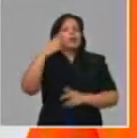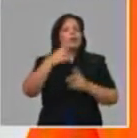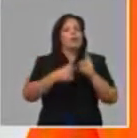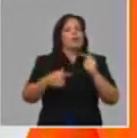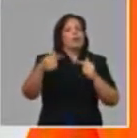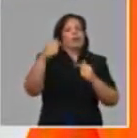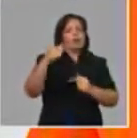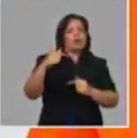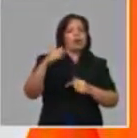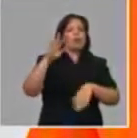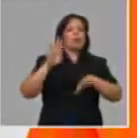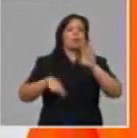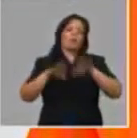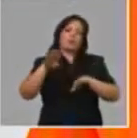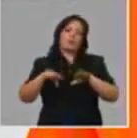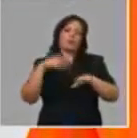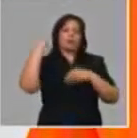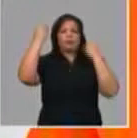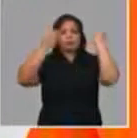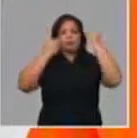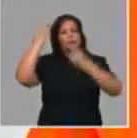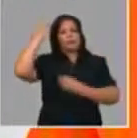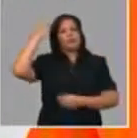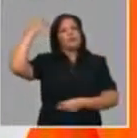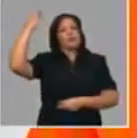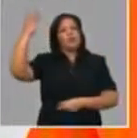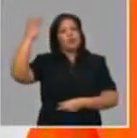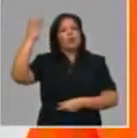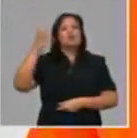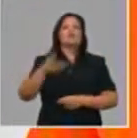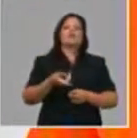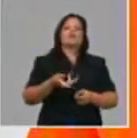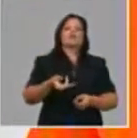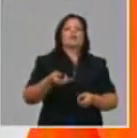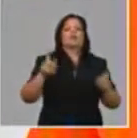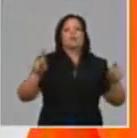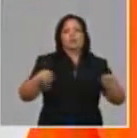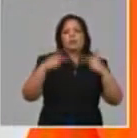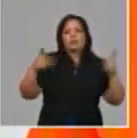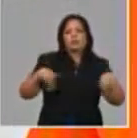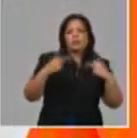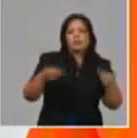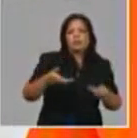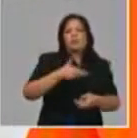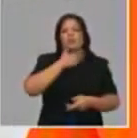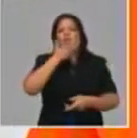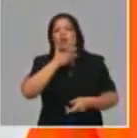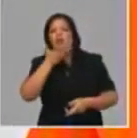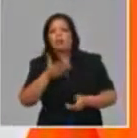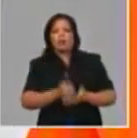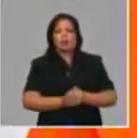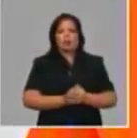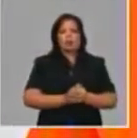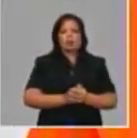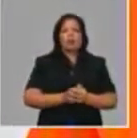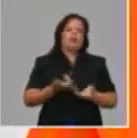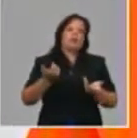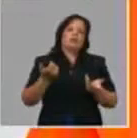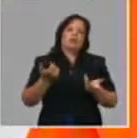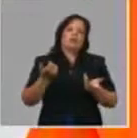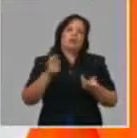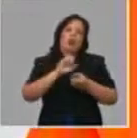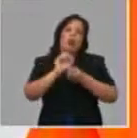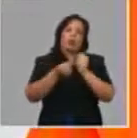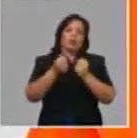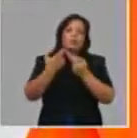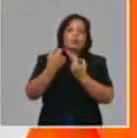criterio de los territorios a partir de las disponibilidades de viandas y hortalizas, la regulación o la venta propiamente controlada también